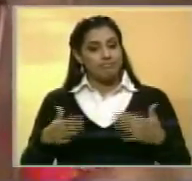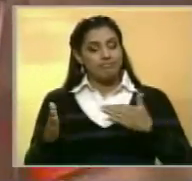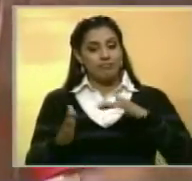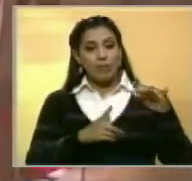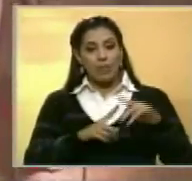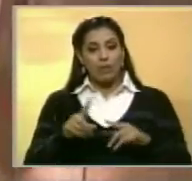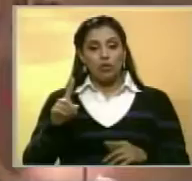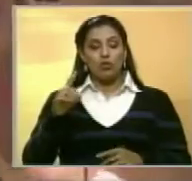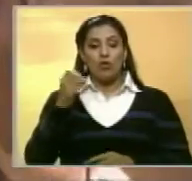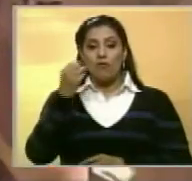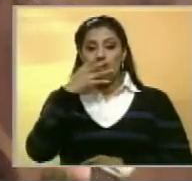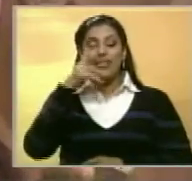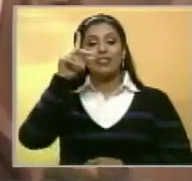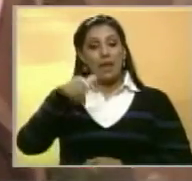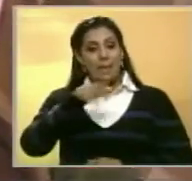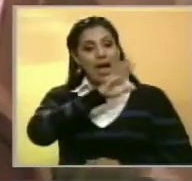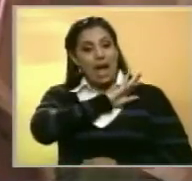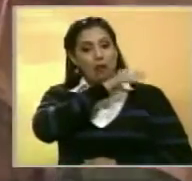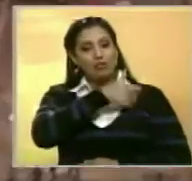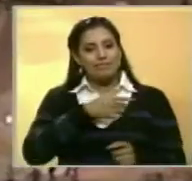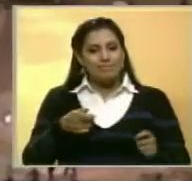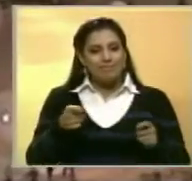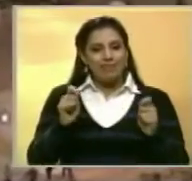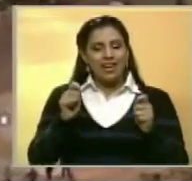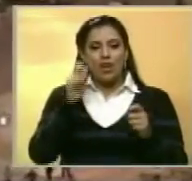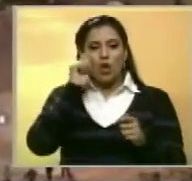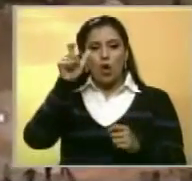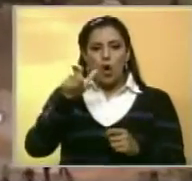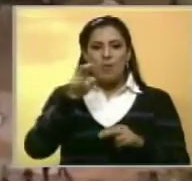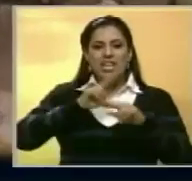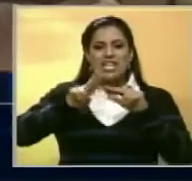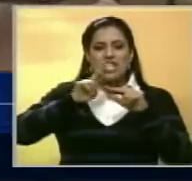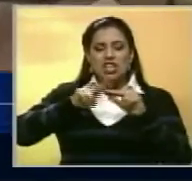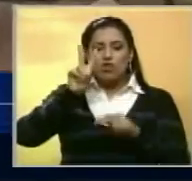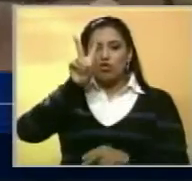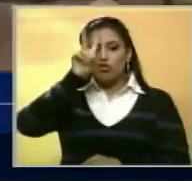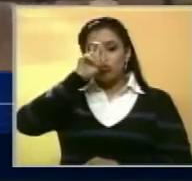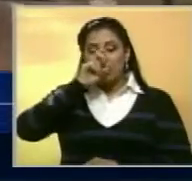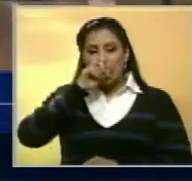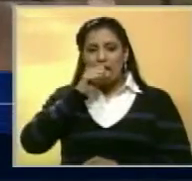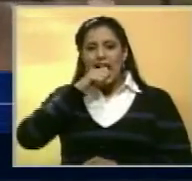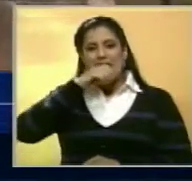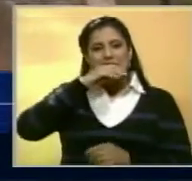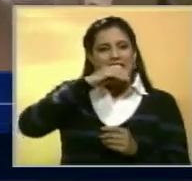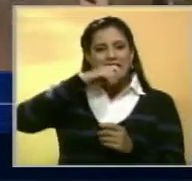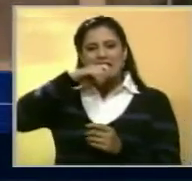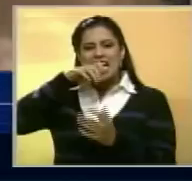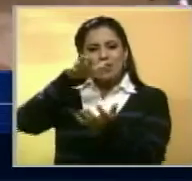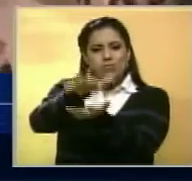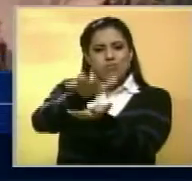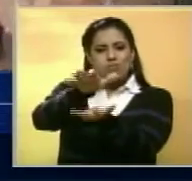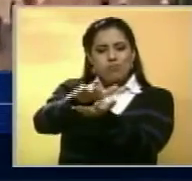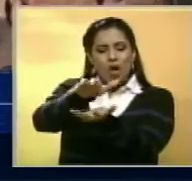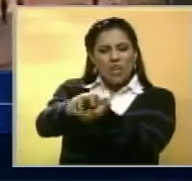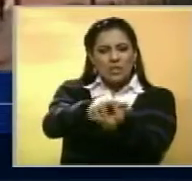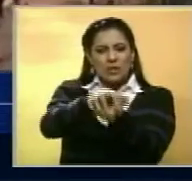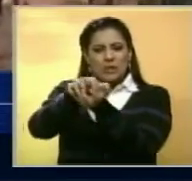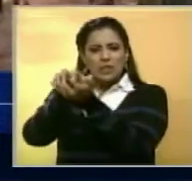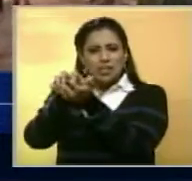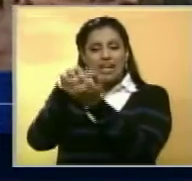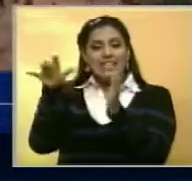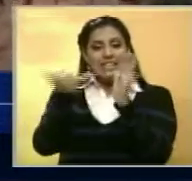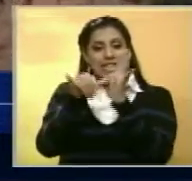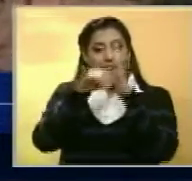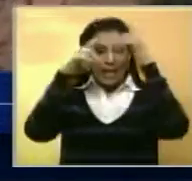En Orlando, también, las autoridades tratan de recuperar el cuerpo de un niño de dos años que fue arrastrado por un cocodrilo cerca del complejo hotelero